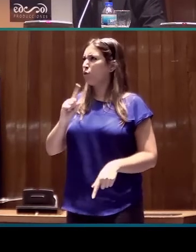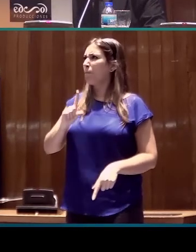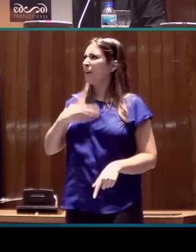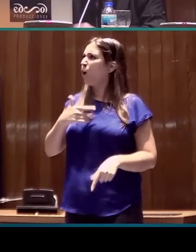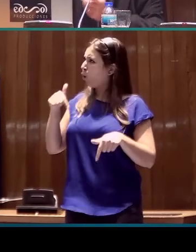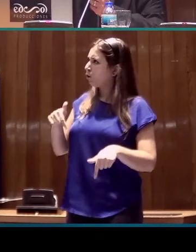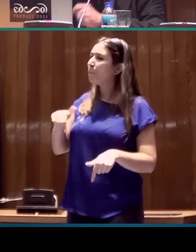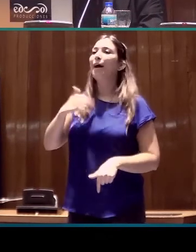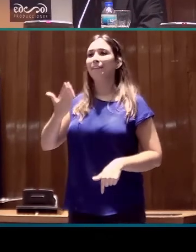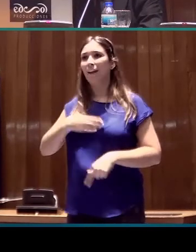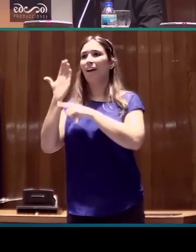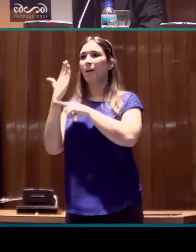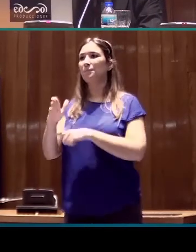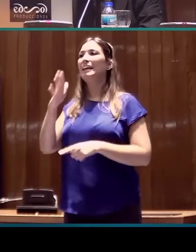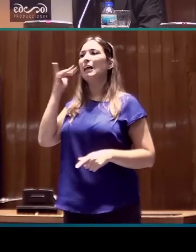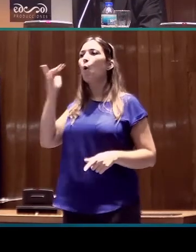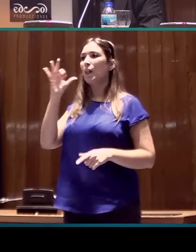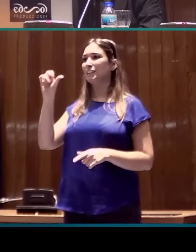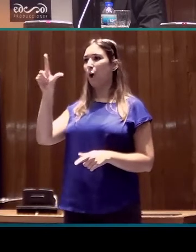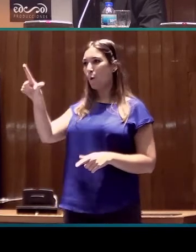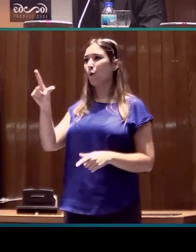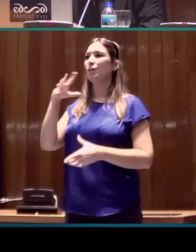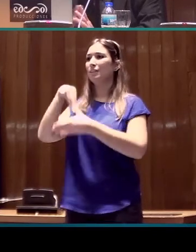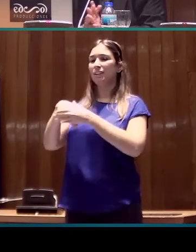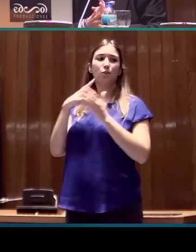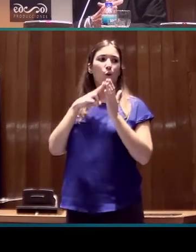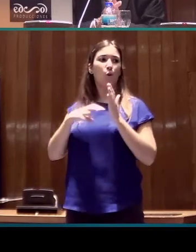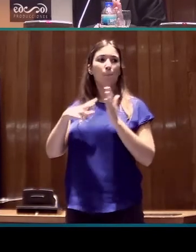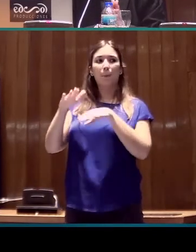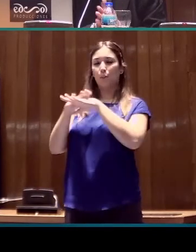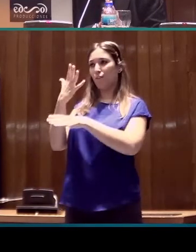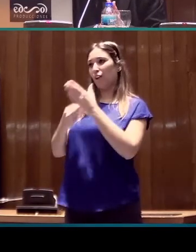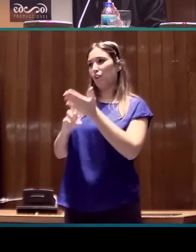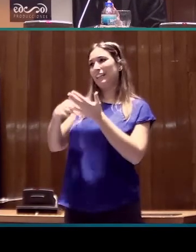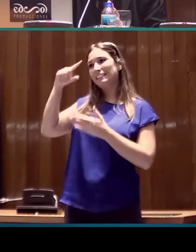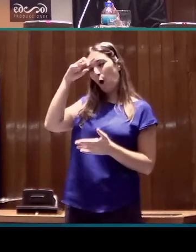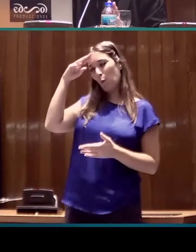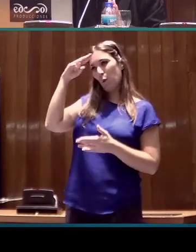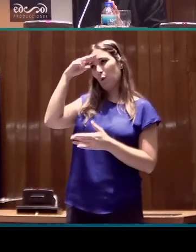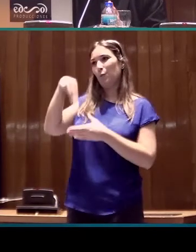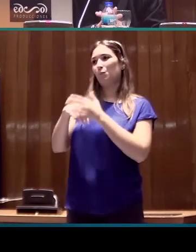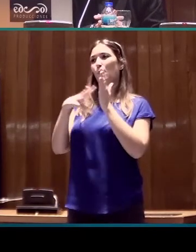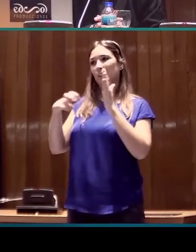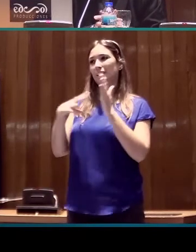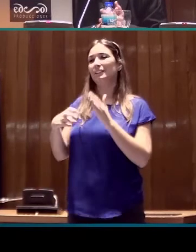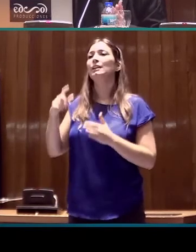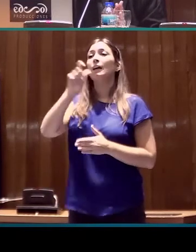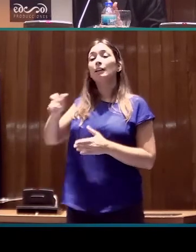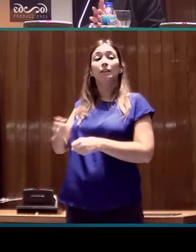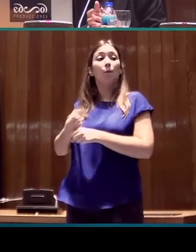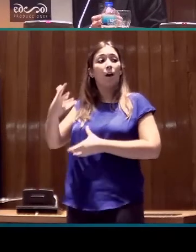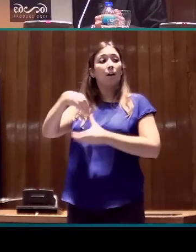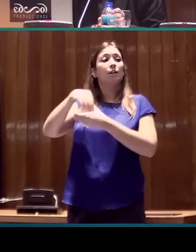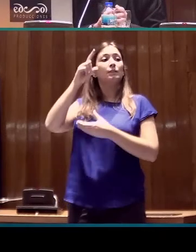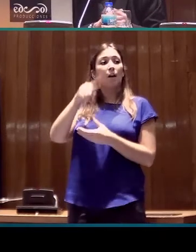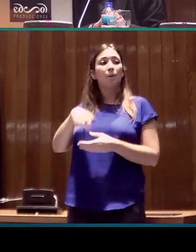no hoy, sino mañana, Saúl Villameril García, miembro de USILSE. En cuanto a psicolingüística aplicada, tenemos gente trabajando en este momento